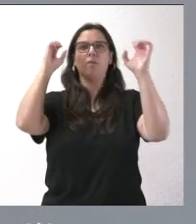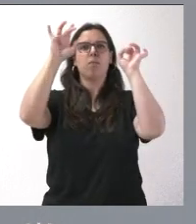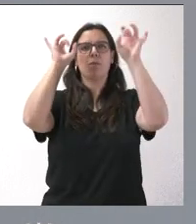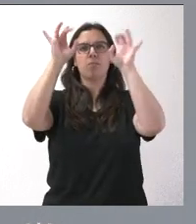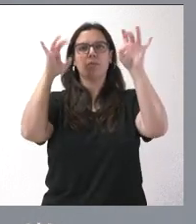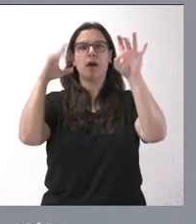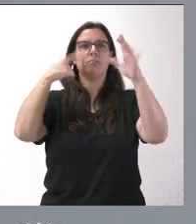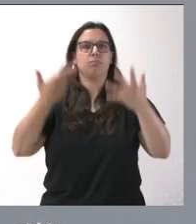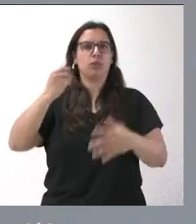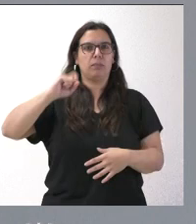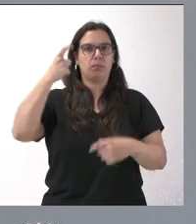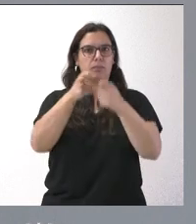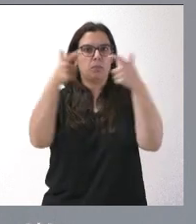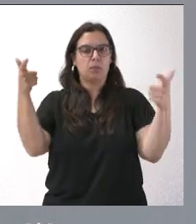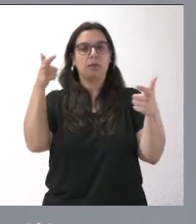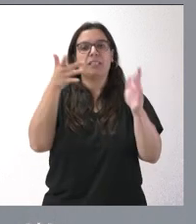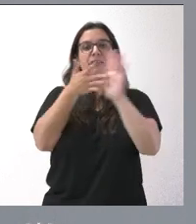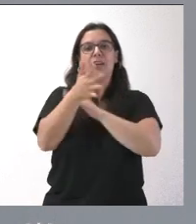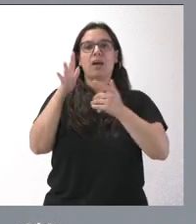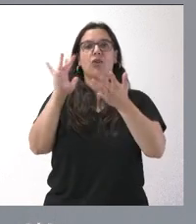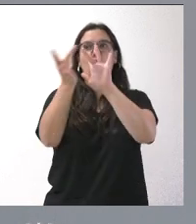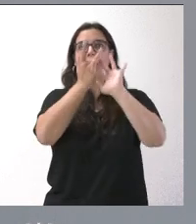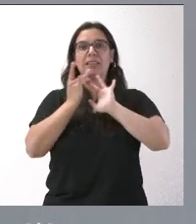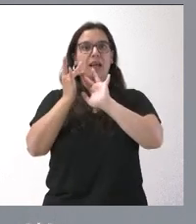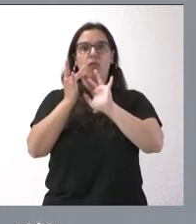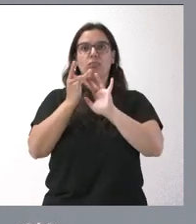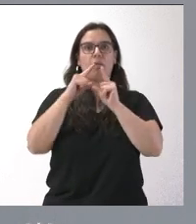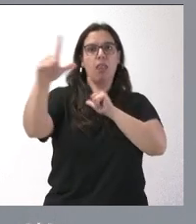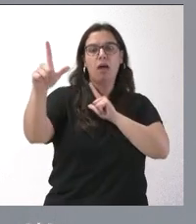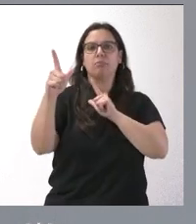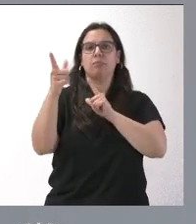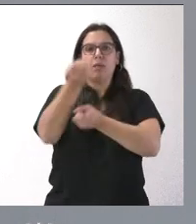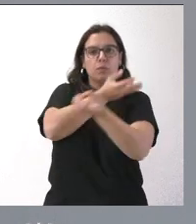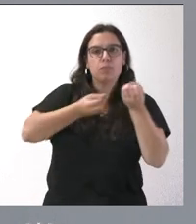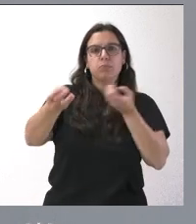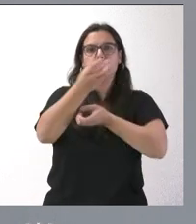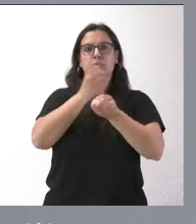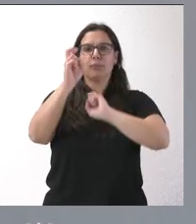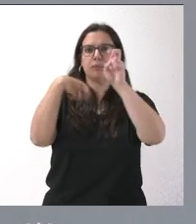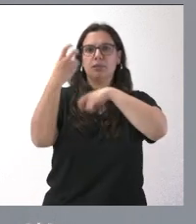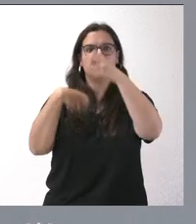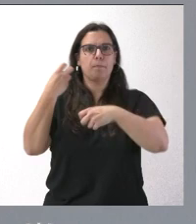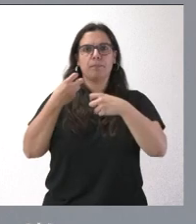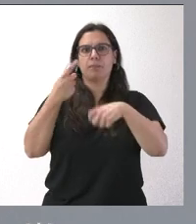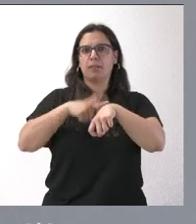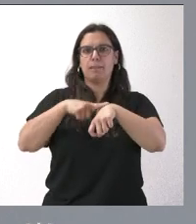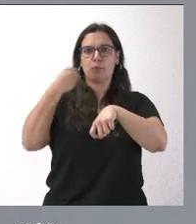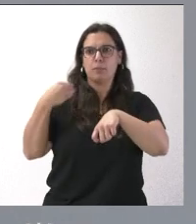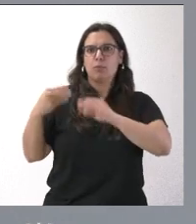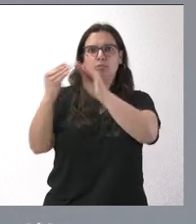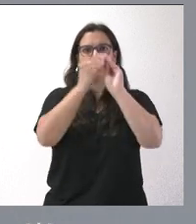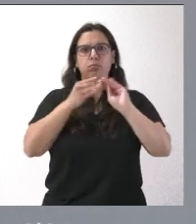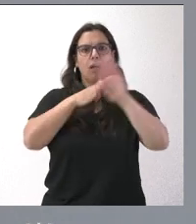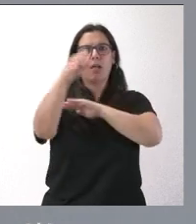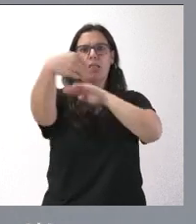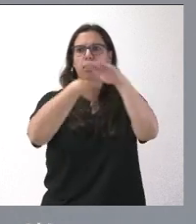Ese trabajo en la nube favorece la interconexión de datos, la edición simultánea de documentos y el acceso a los mismos desde